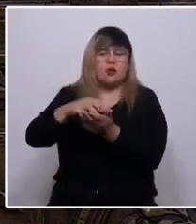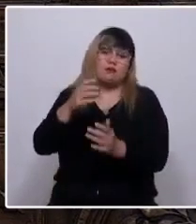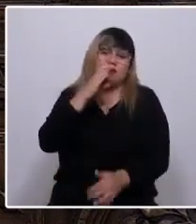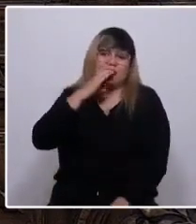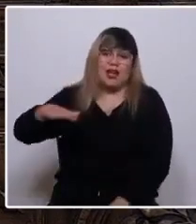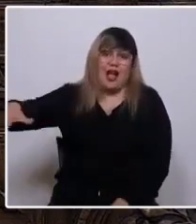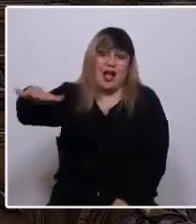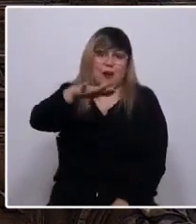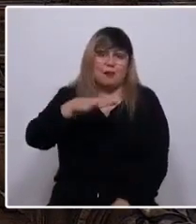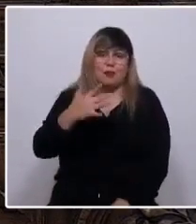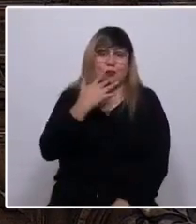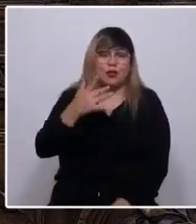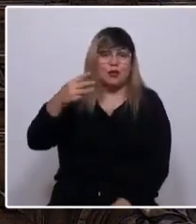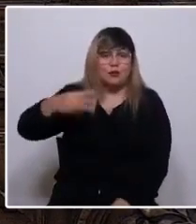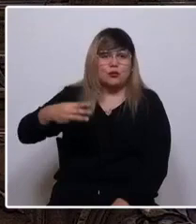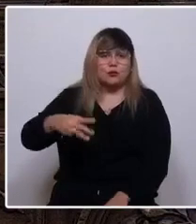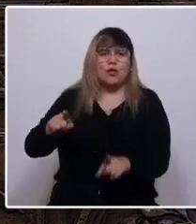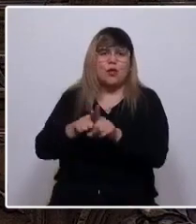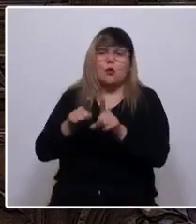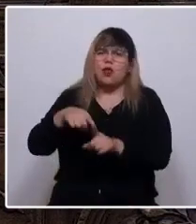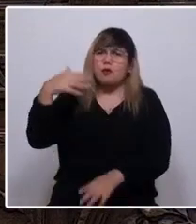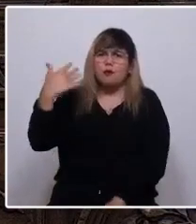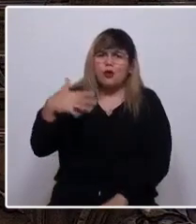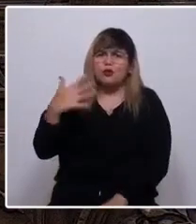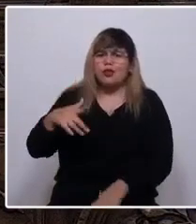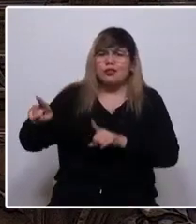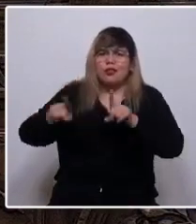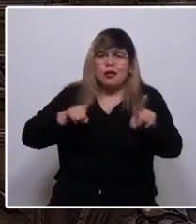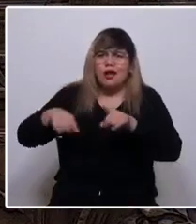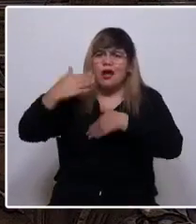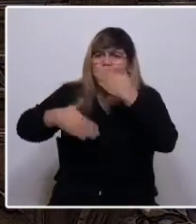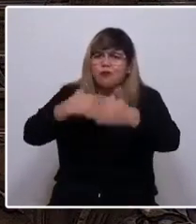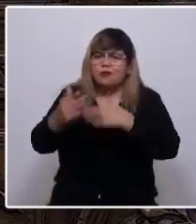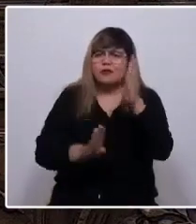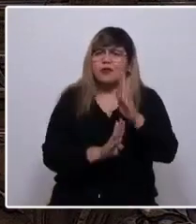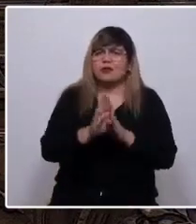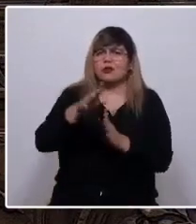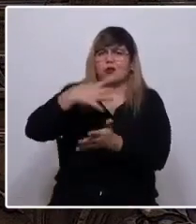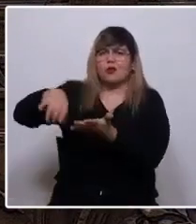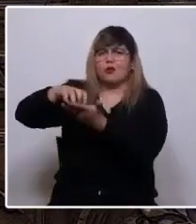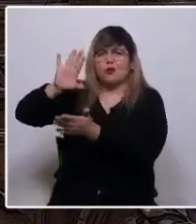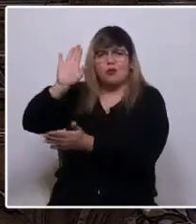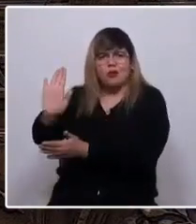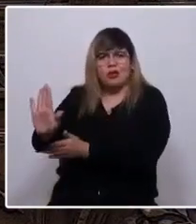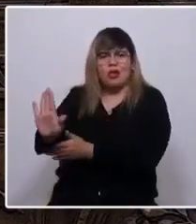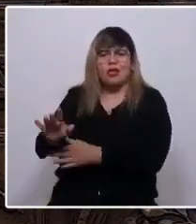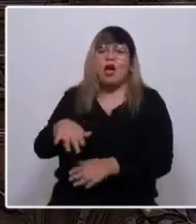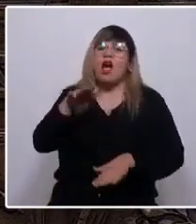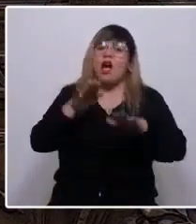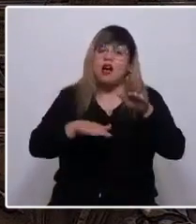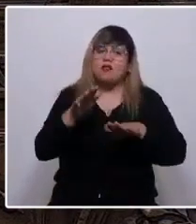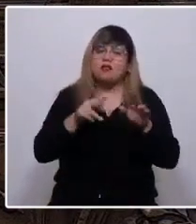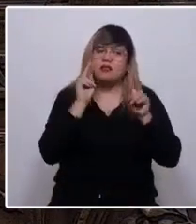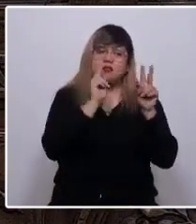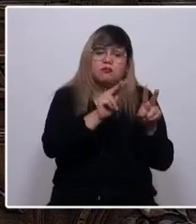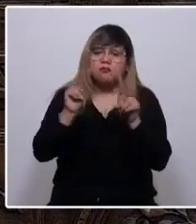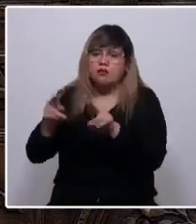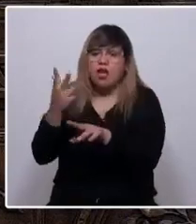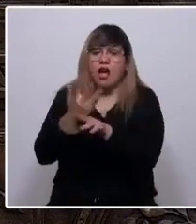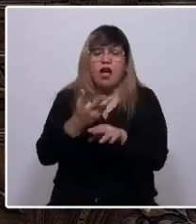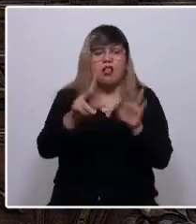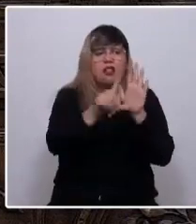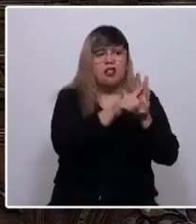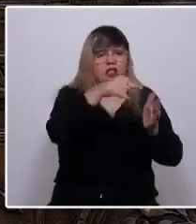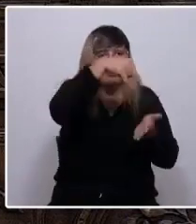donde las entidades municipales son el motor y principal gestor de los avances y obras de desarrollo de sus comunidades. Muchas veces vemos cómo se crean leyes en el